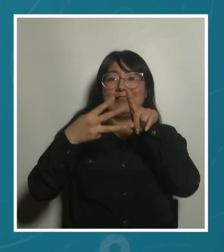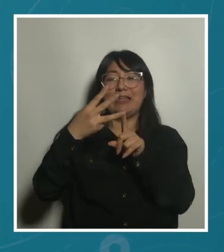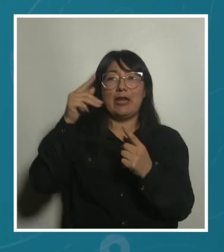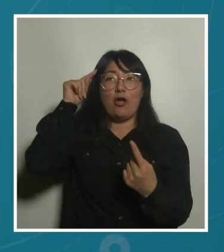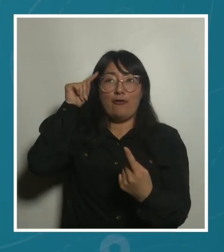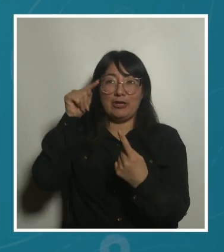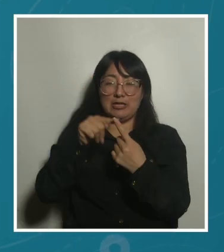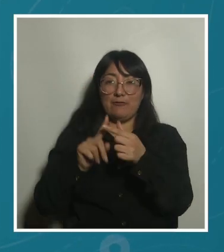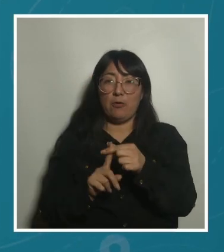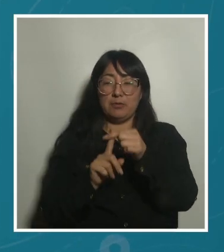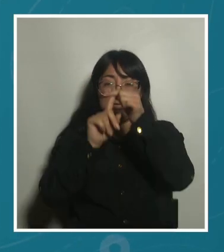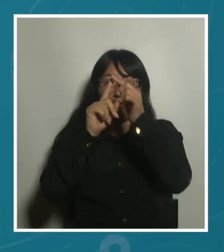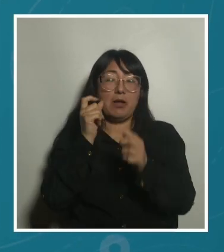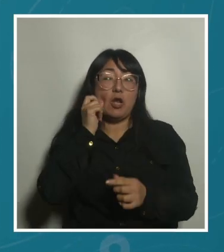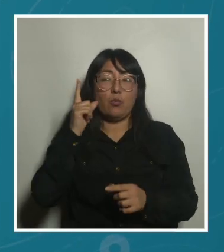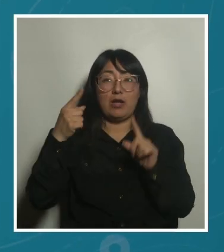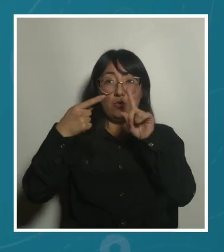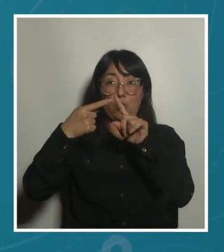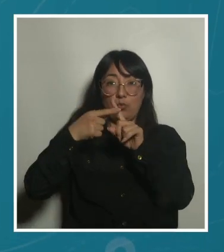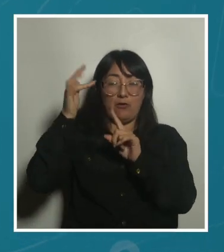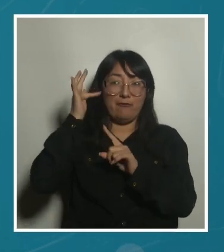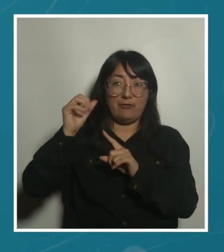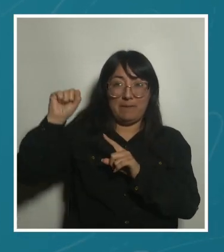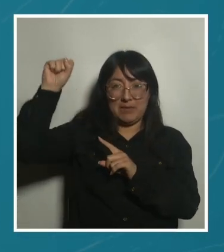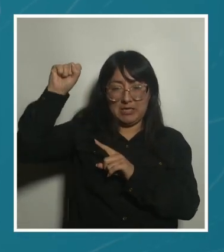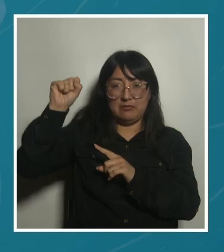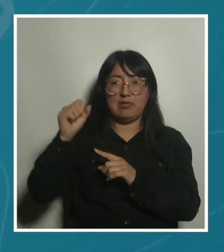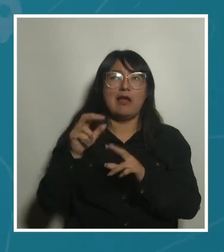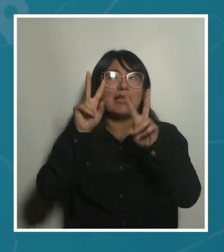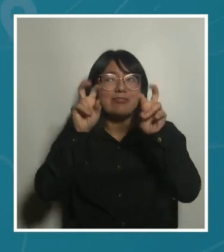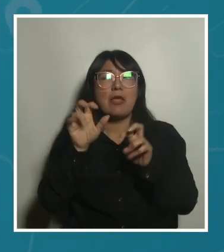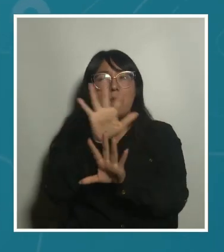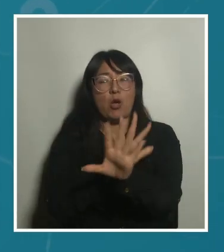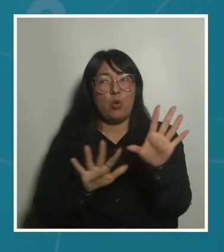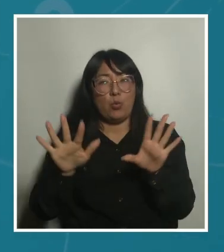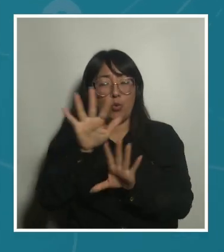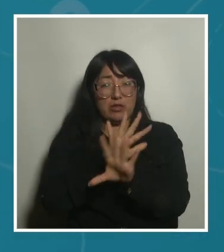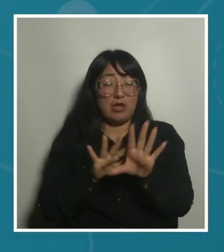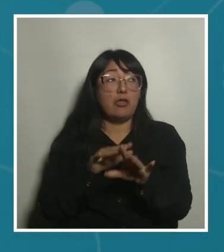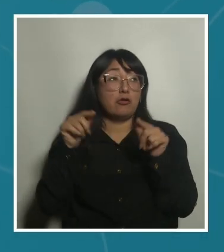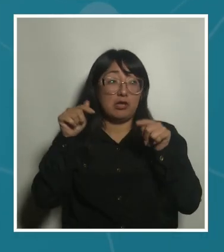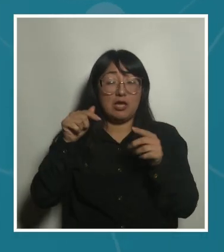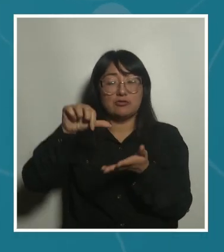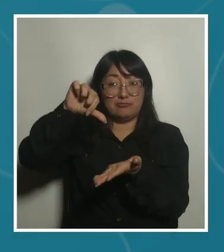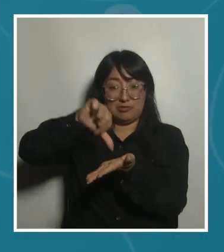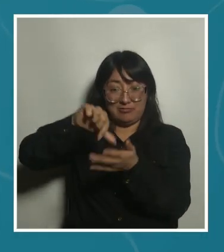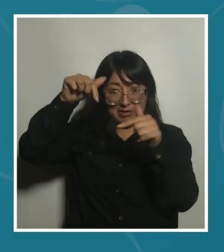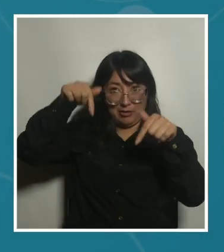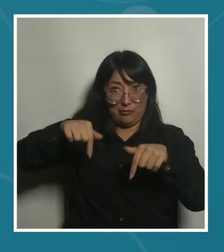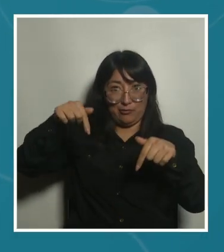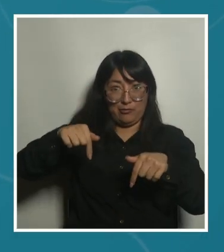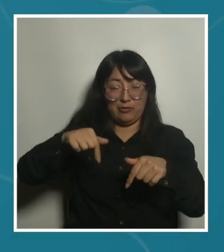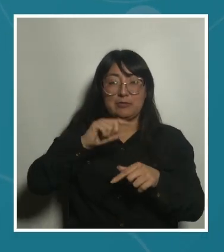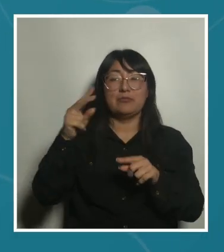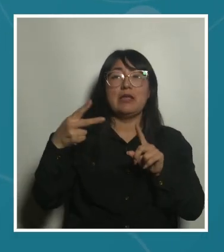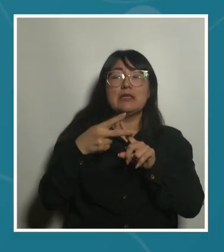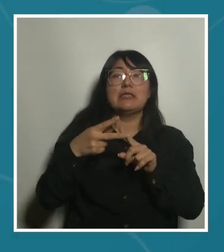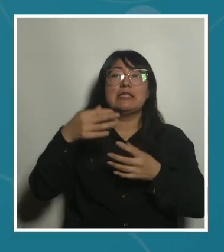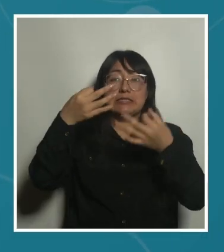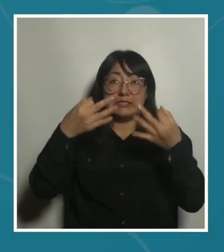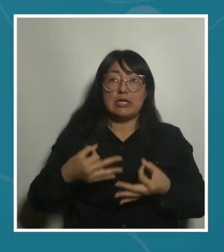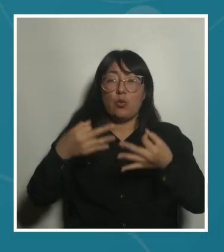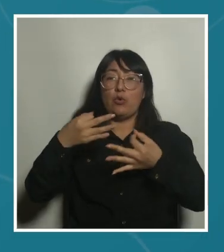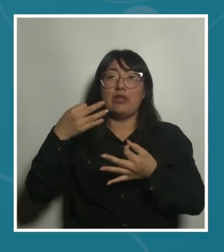principales en el urbanismo feminista, que son los cuidados, que es un poco el tema en el que me voy a centrar en la presentación, la seguridad y la